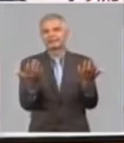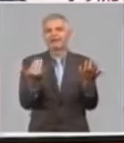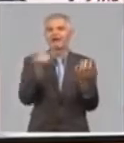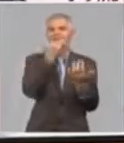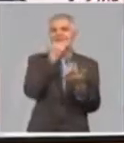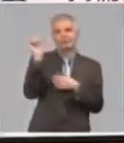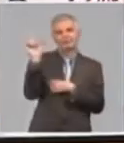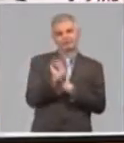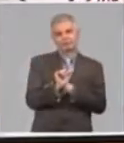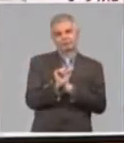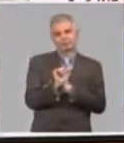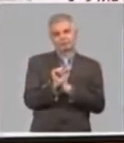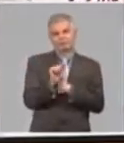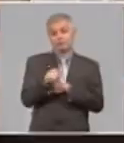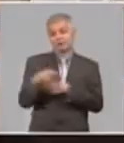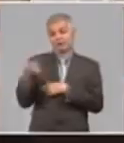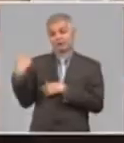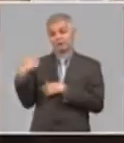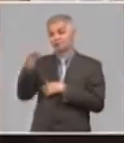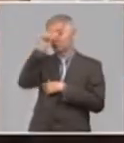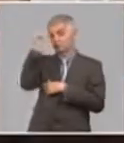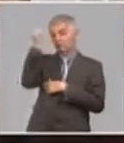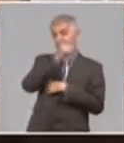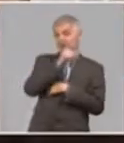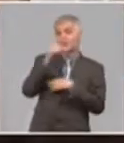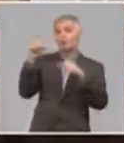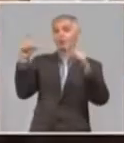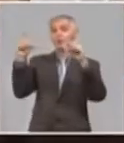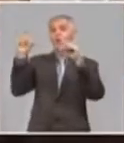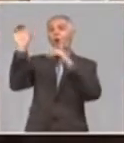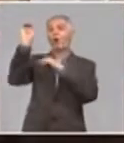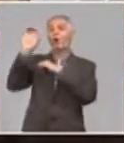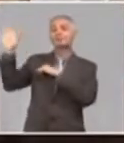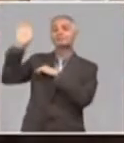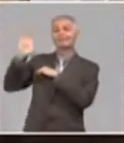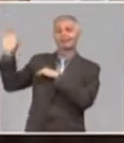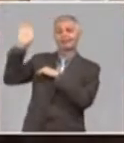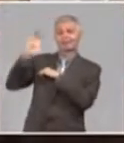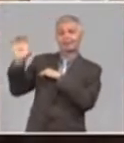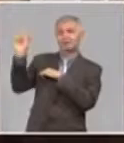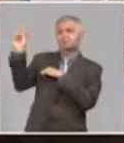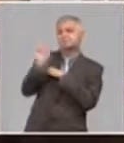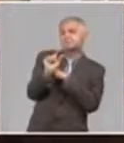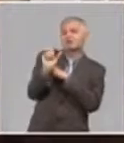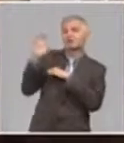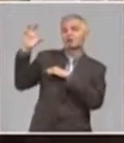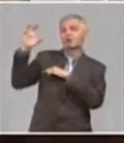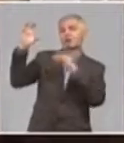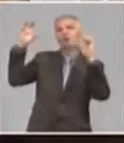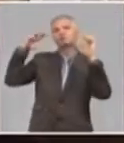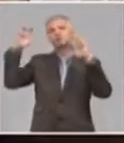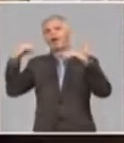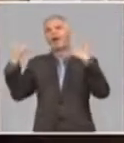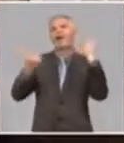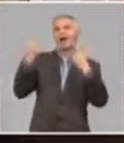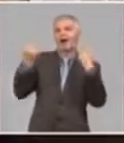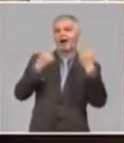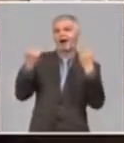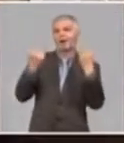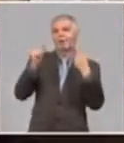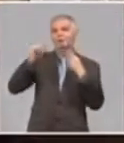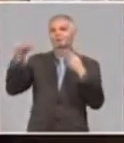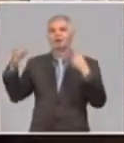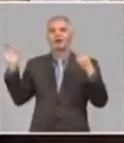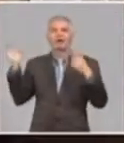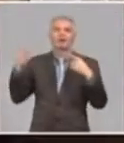Realmente el domingo que hubo cierta lluvia en el occidente y en el centro del país casi que fue el festejo de muchos para muchas